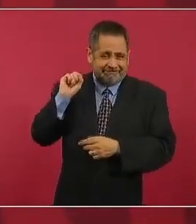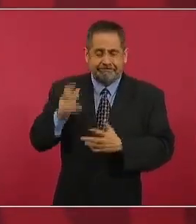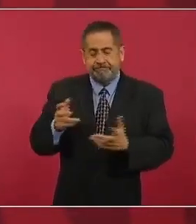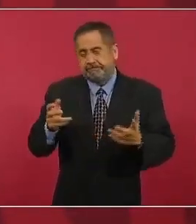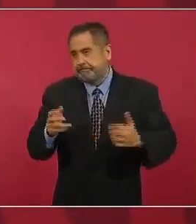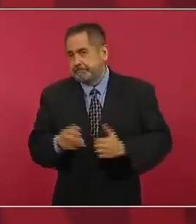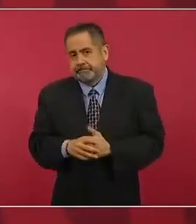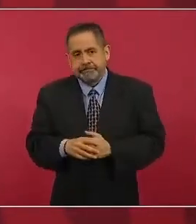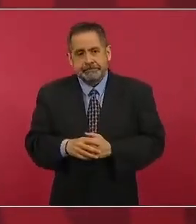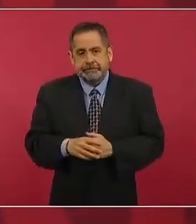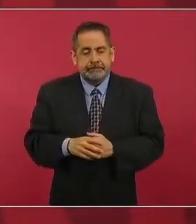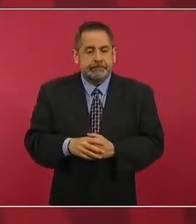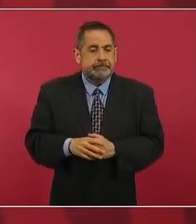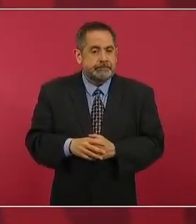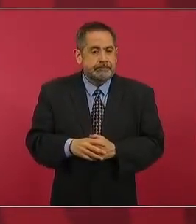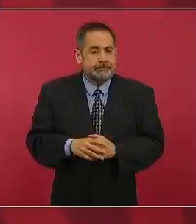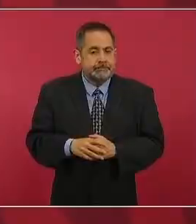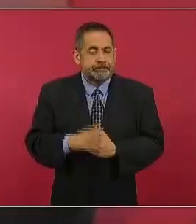son